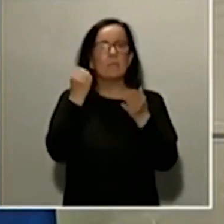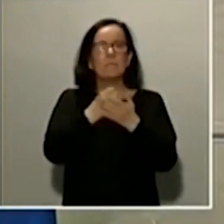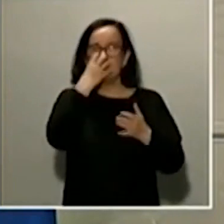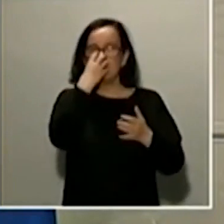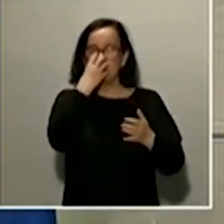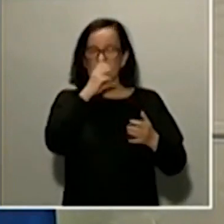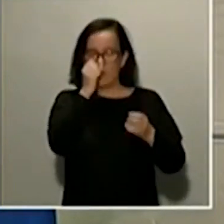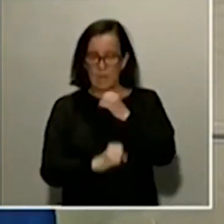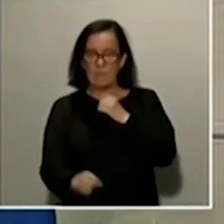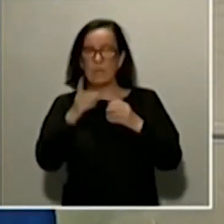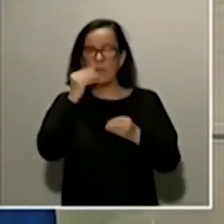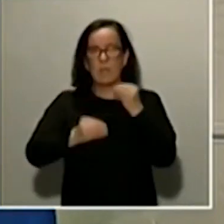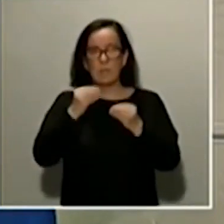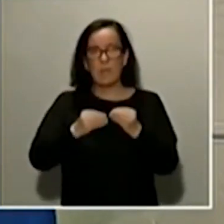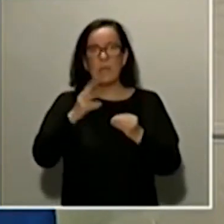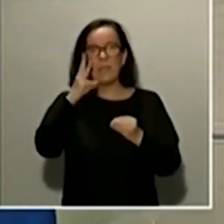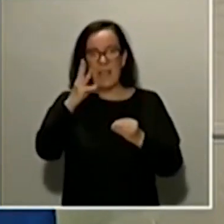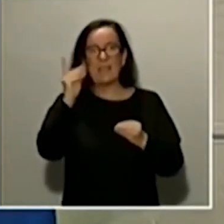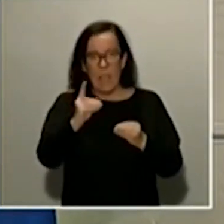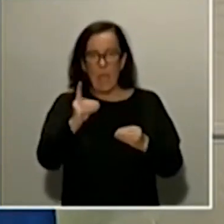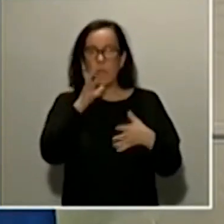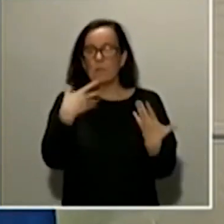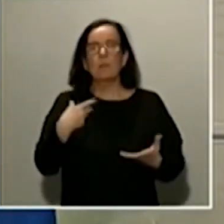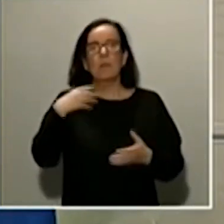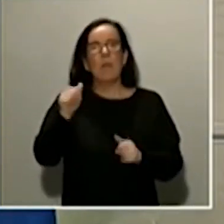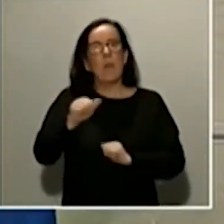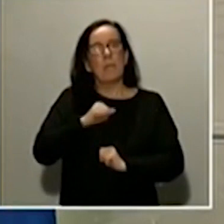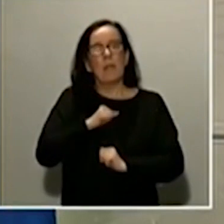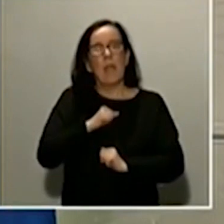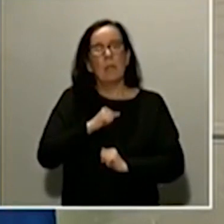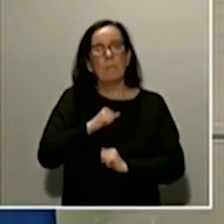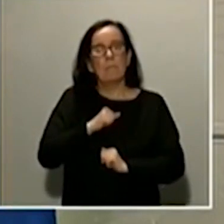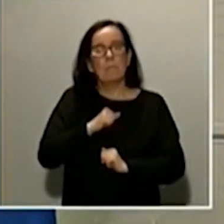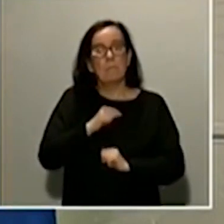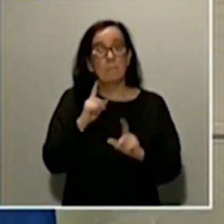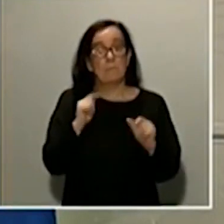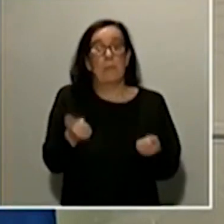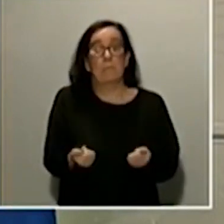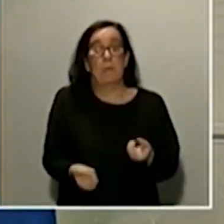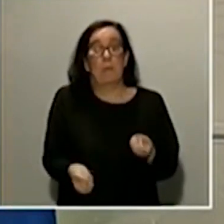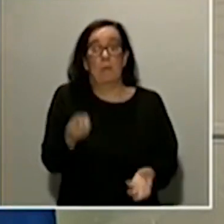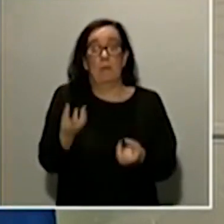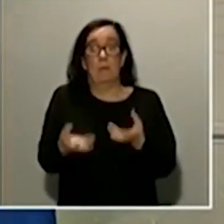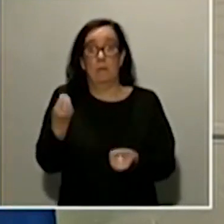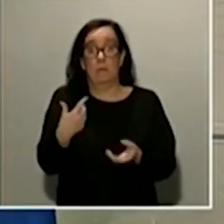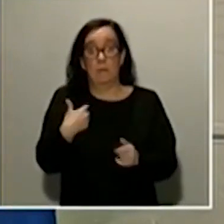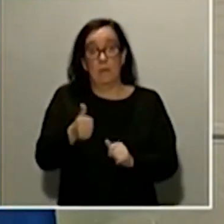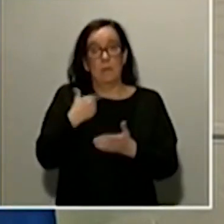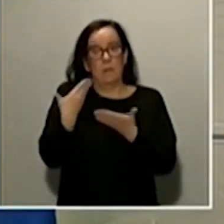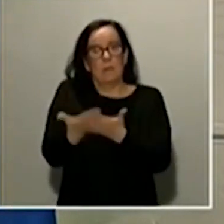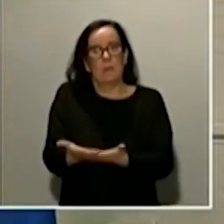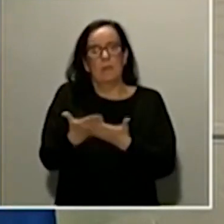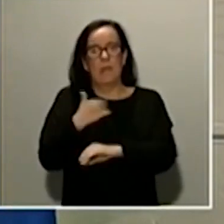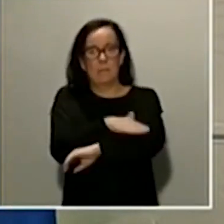a poder imprimir en 3D y por lo tanto esperamos que esas iniciativas y en eso estamos ayudando desde el Ministerio de